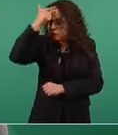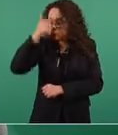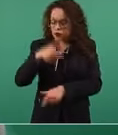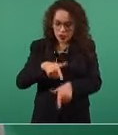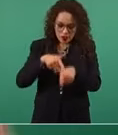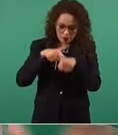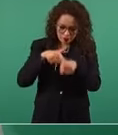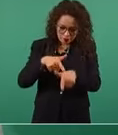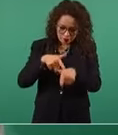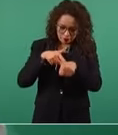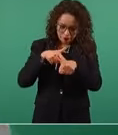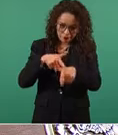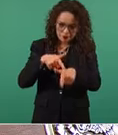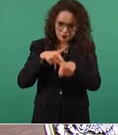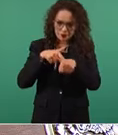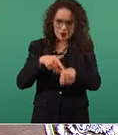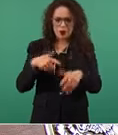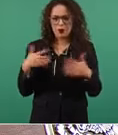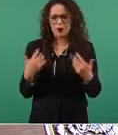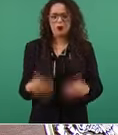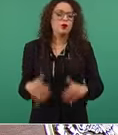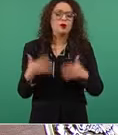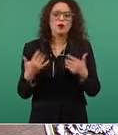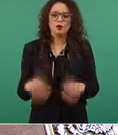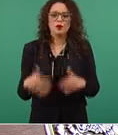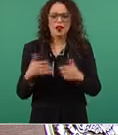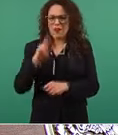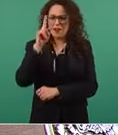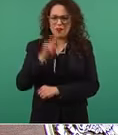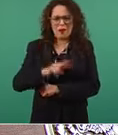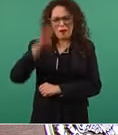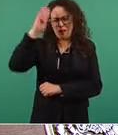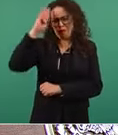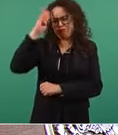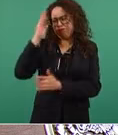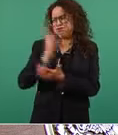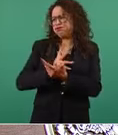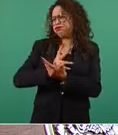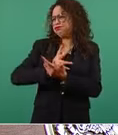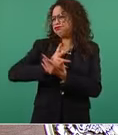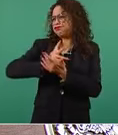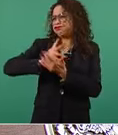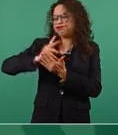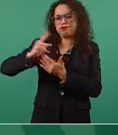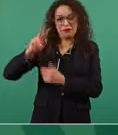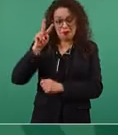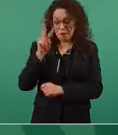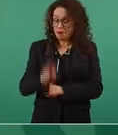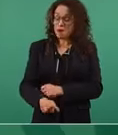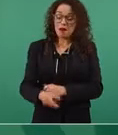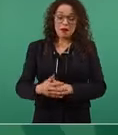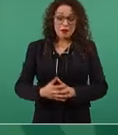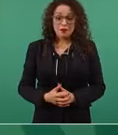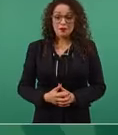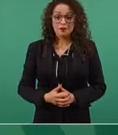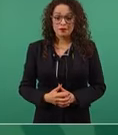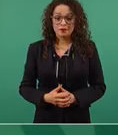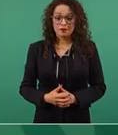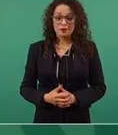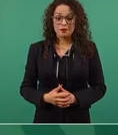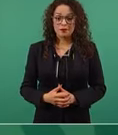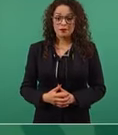Pero una cosa exagerada, no vi una